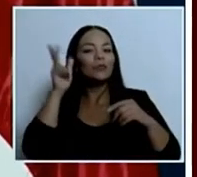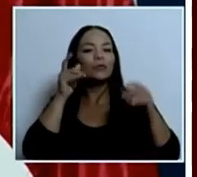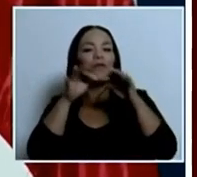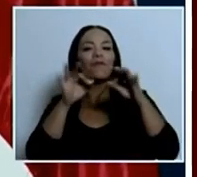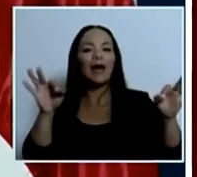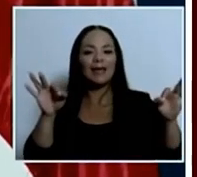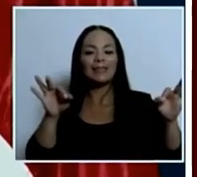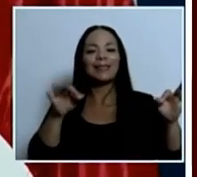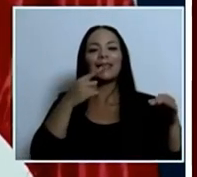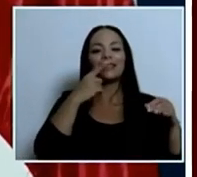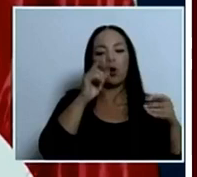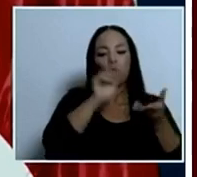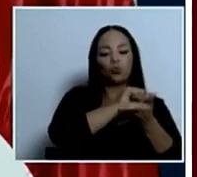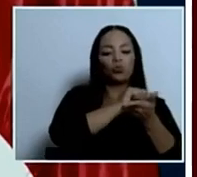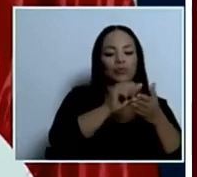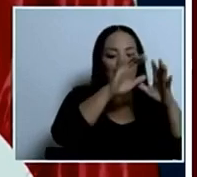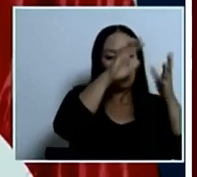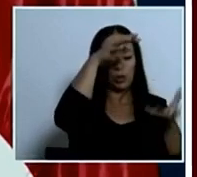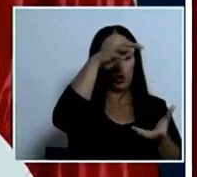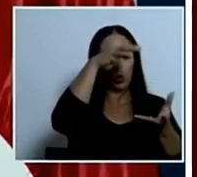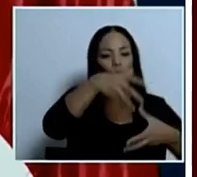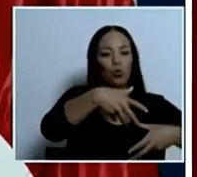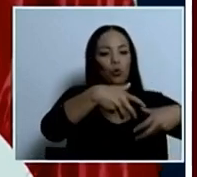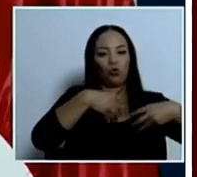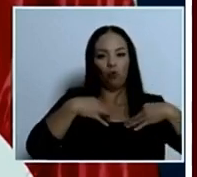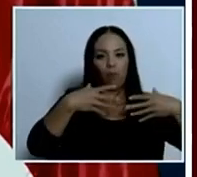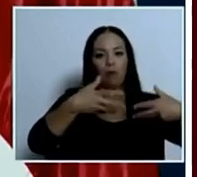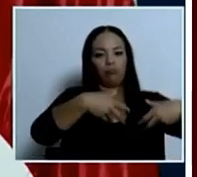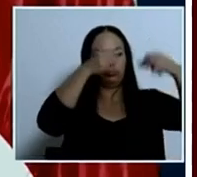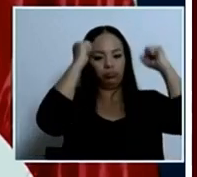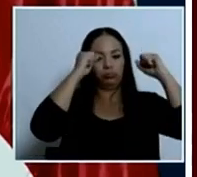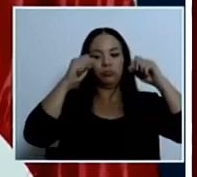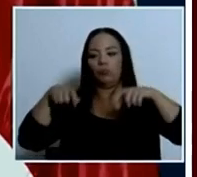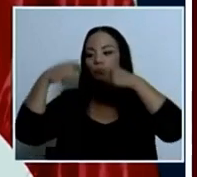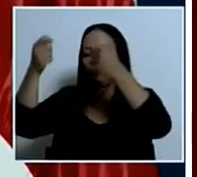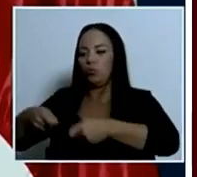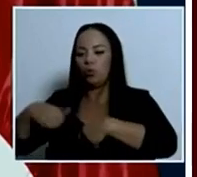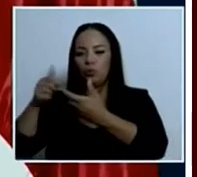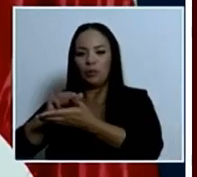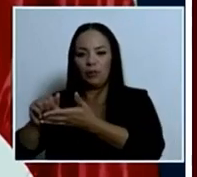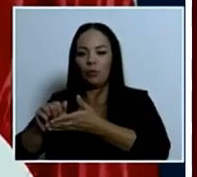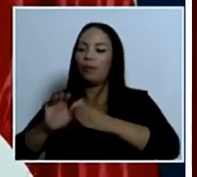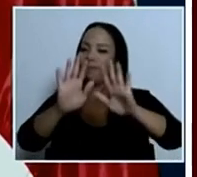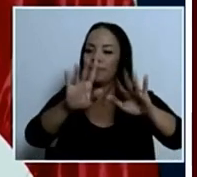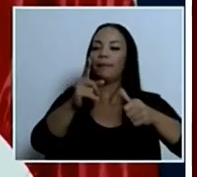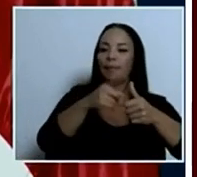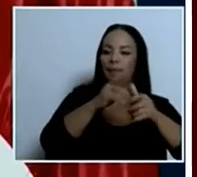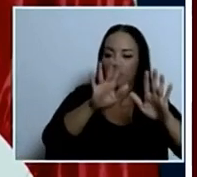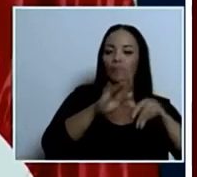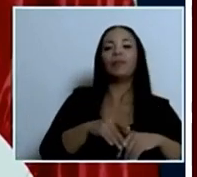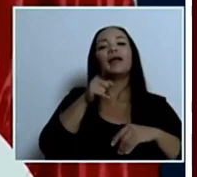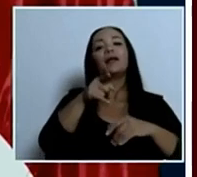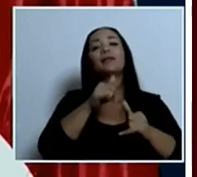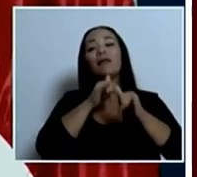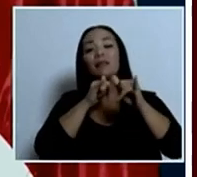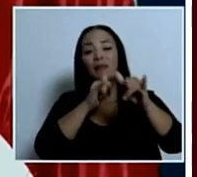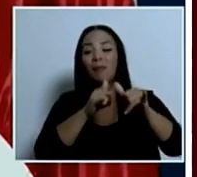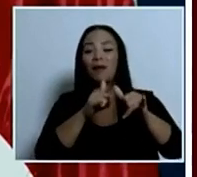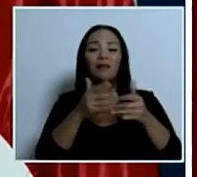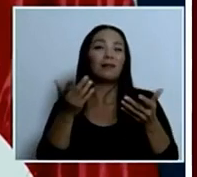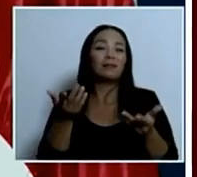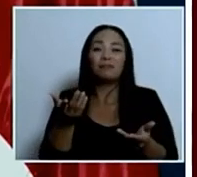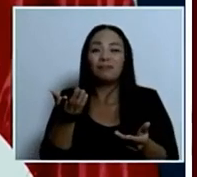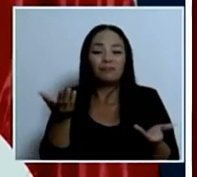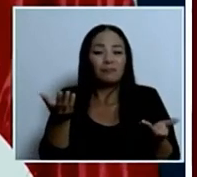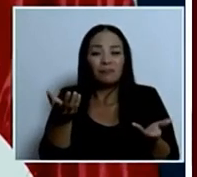el pueblo de Costa Rica la ha oído primero esa demanda es absurda porque yo no puedo pagar 2.5 billones